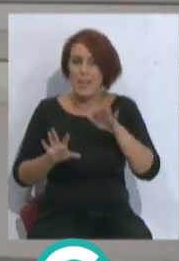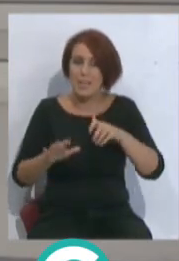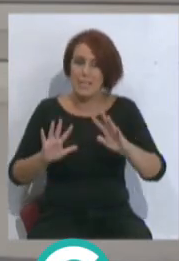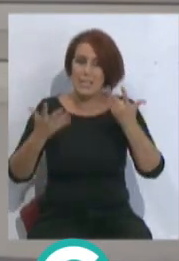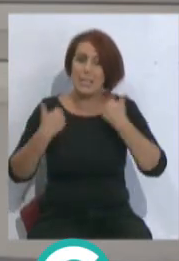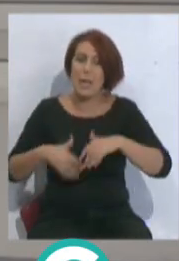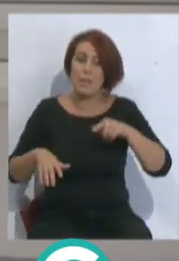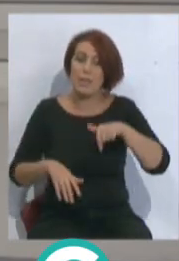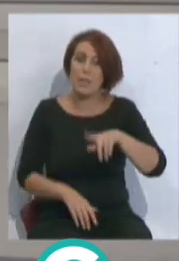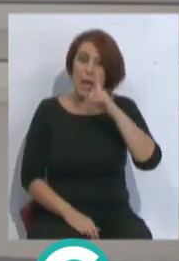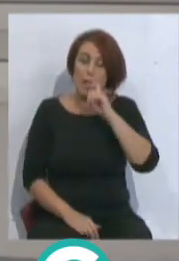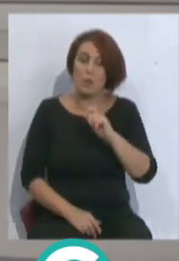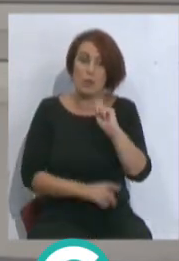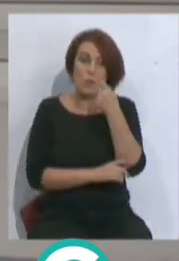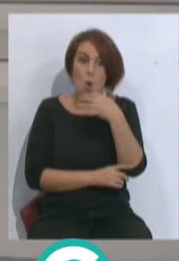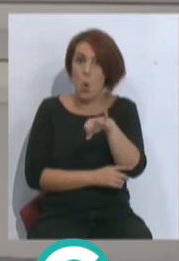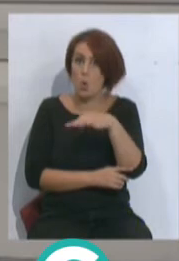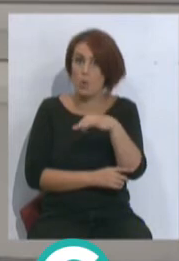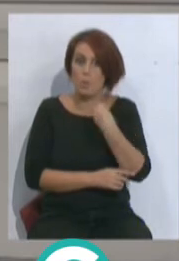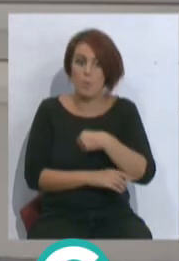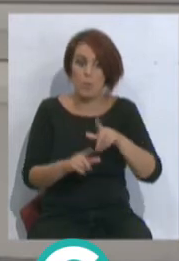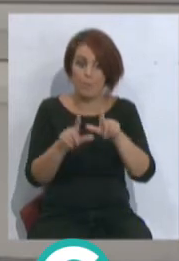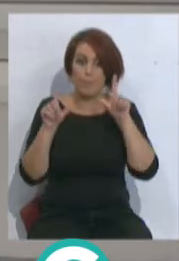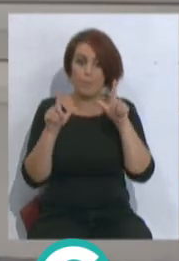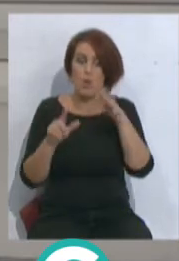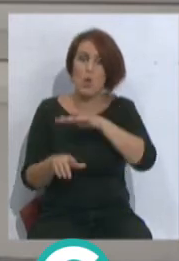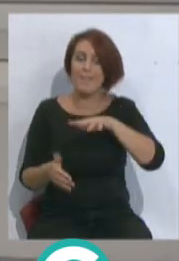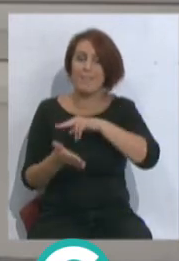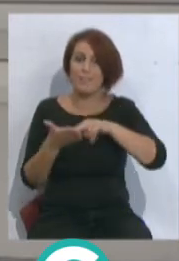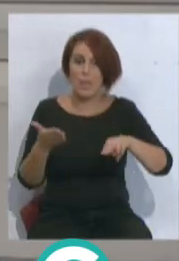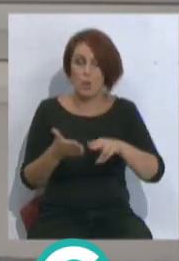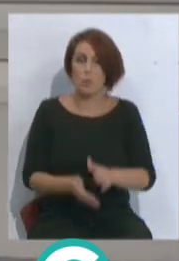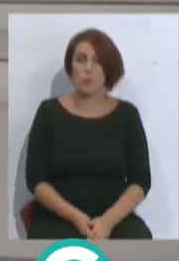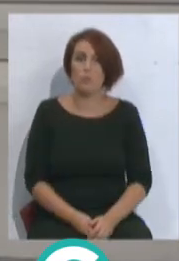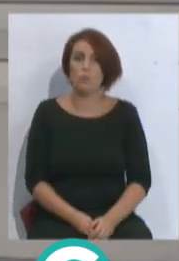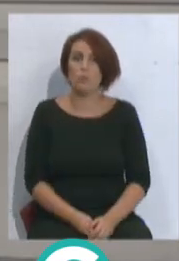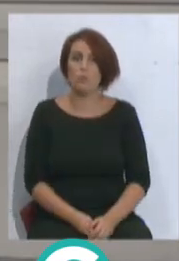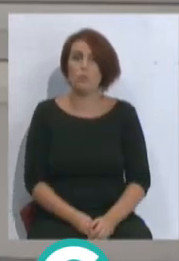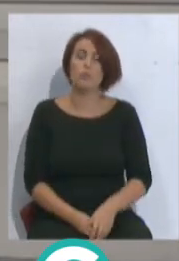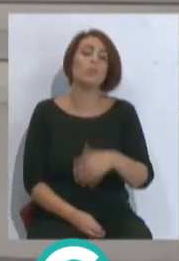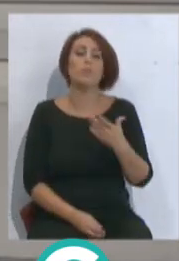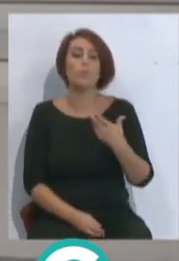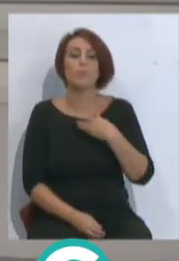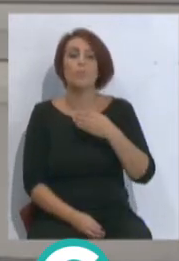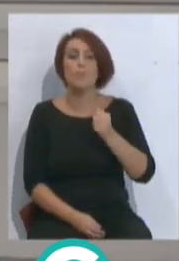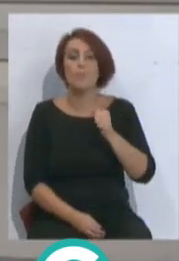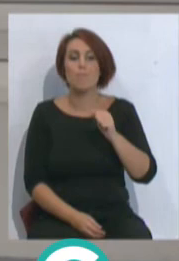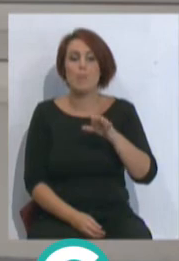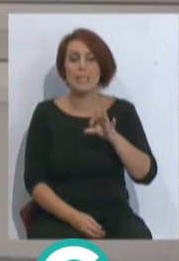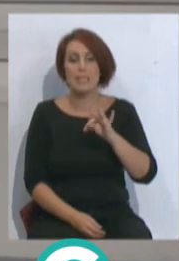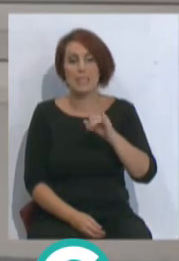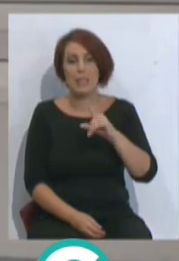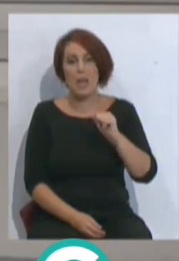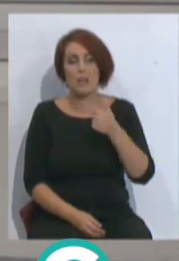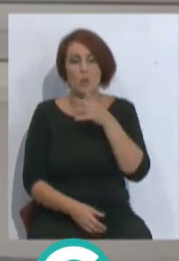el triunfo, el único triunfo, estando él de titular en Vigo. Y un Álvaro Bastida que es